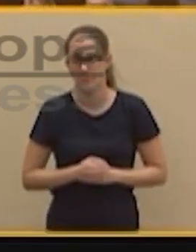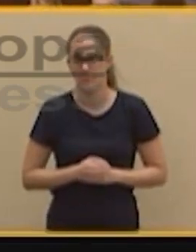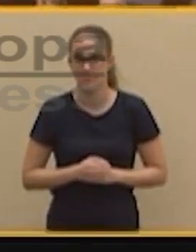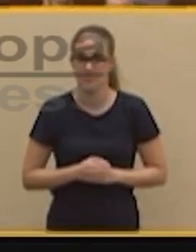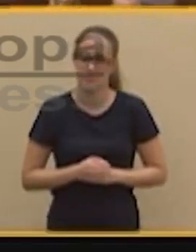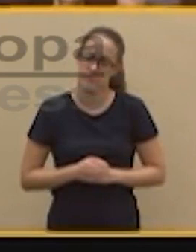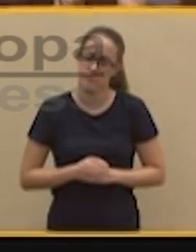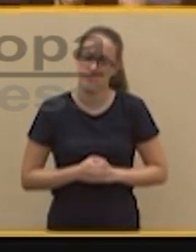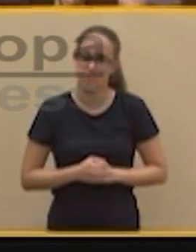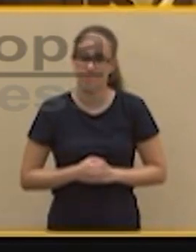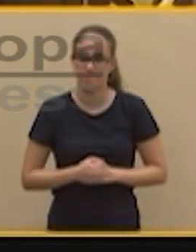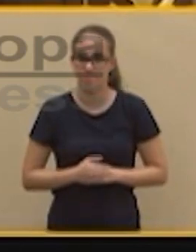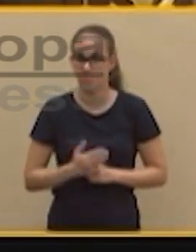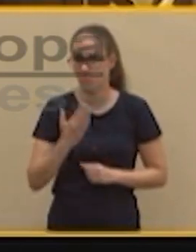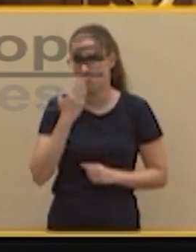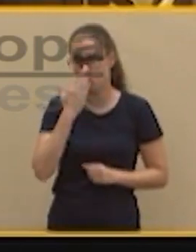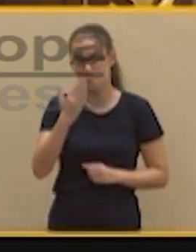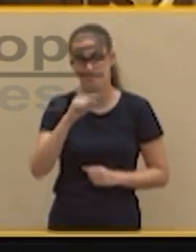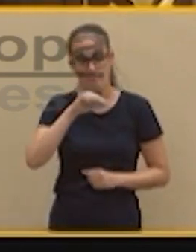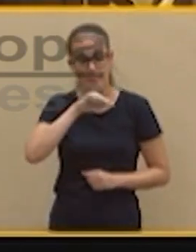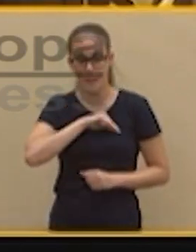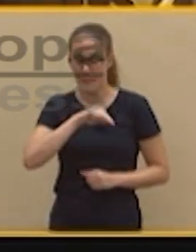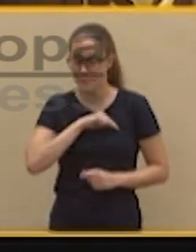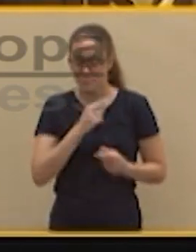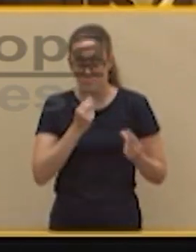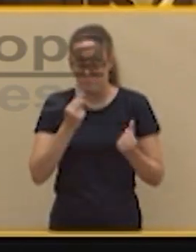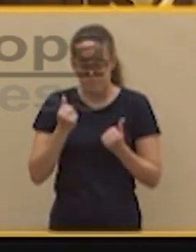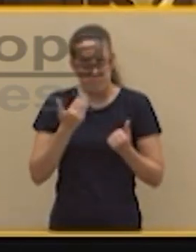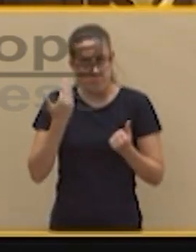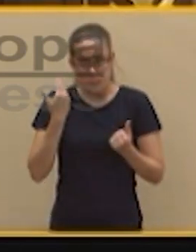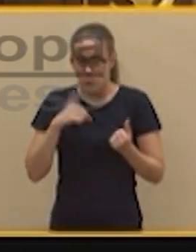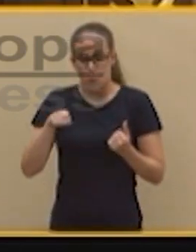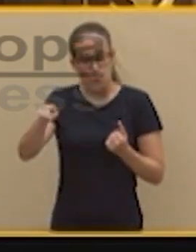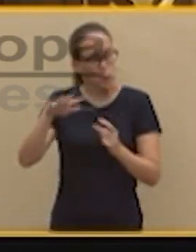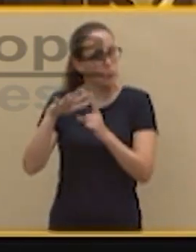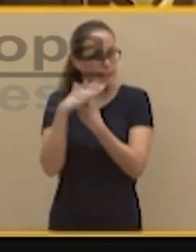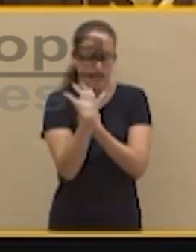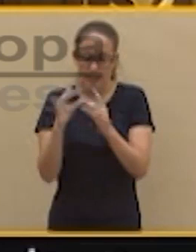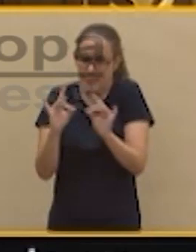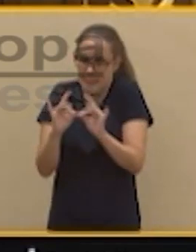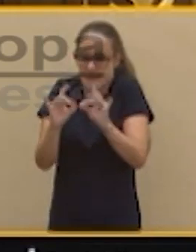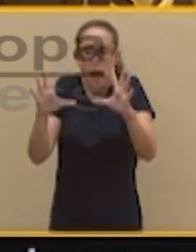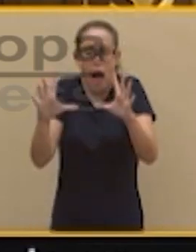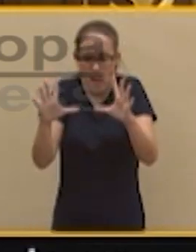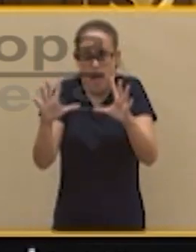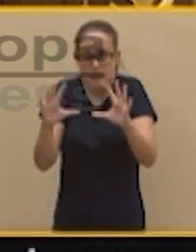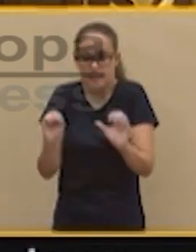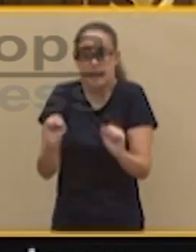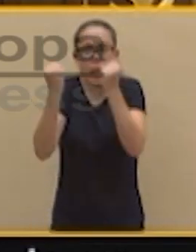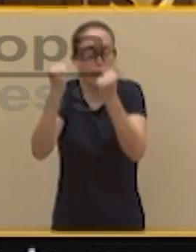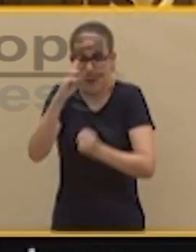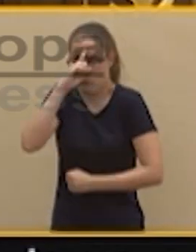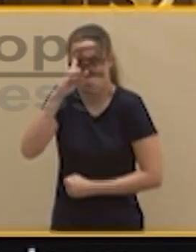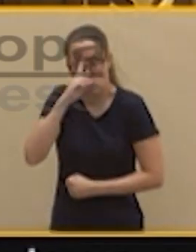Me da la sensación de que ustedes han activado un campo de minas del que ya no saben cómo salir. Son rehenes de